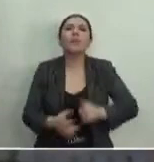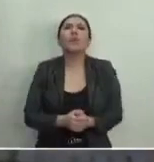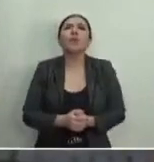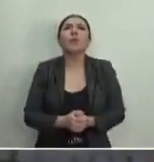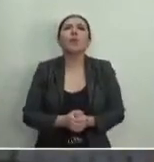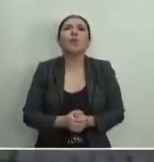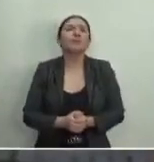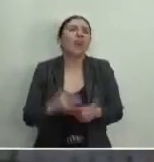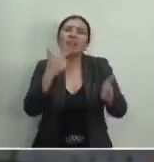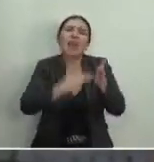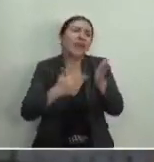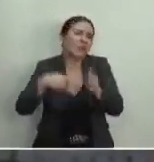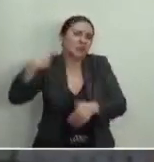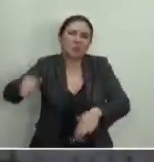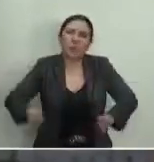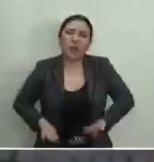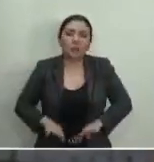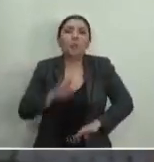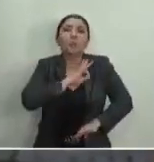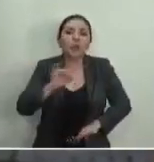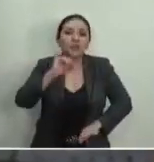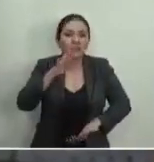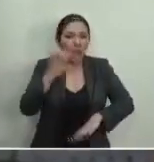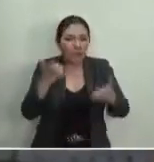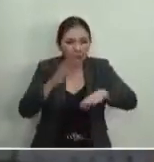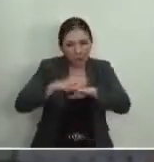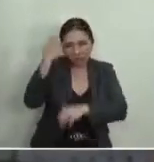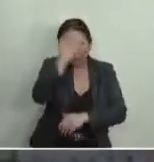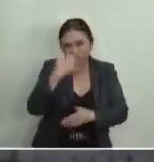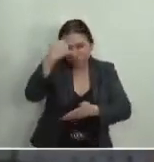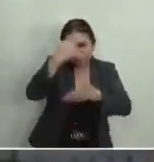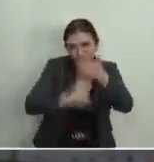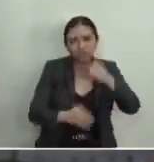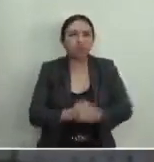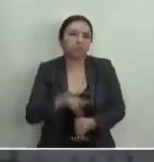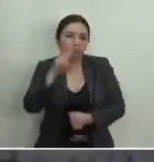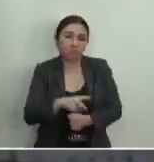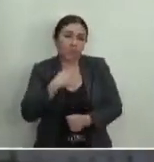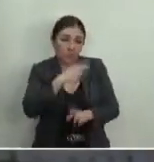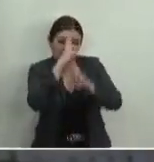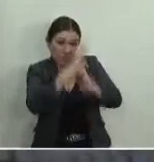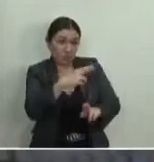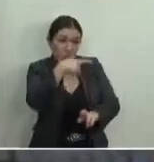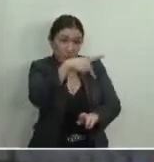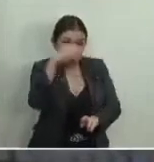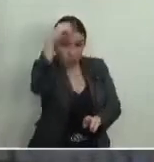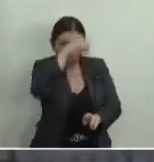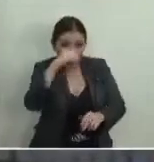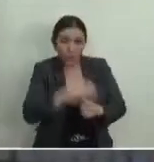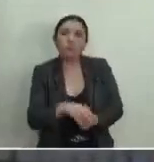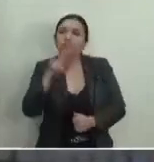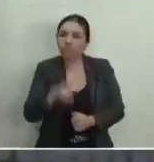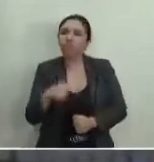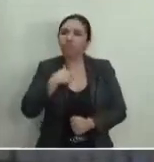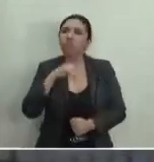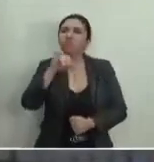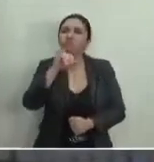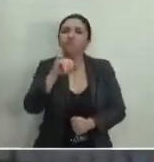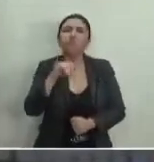algunas otras herramientas que permiten llegar al fondo. Entonces, pues respetando mucho la posición, la verdad es que yo sí